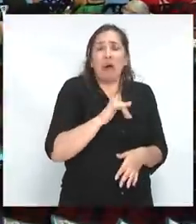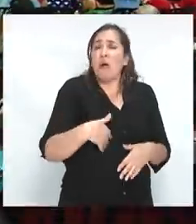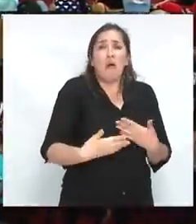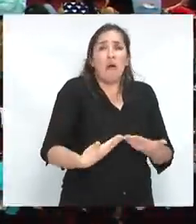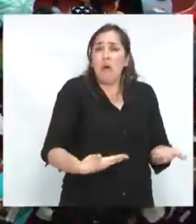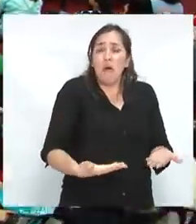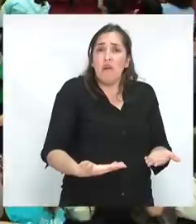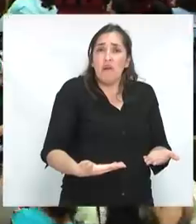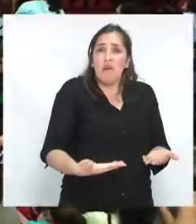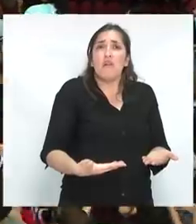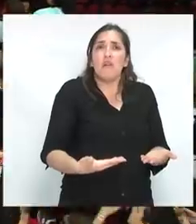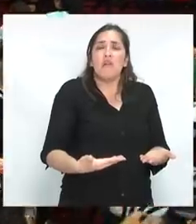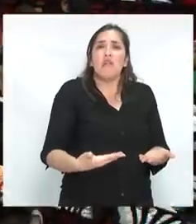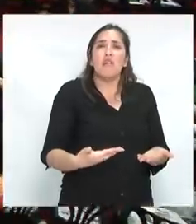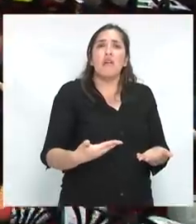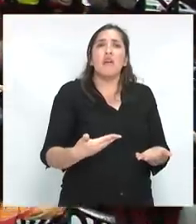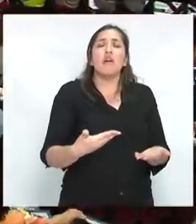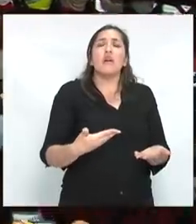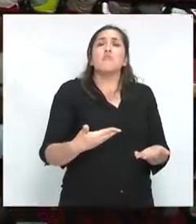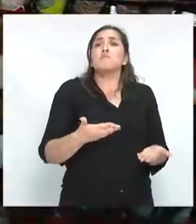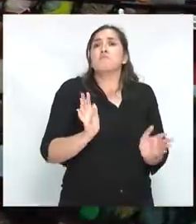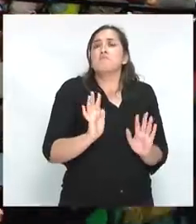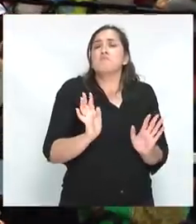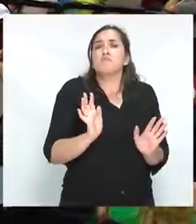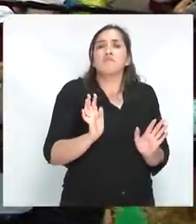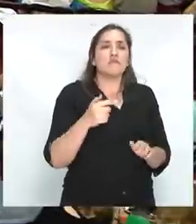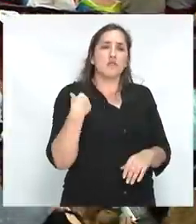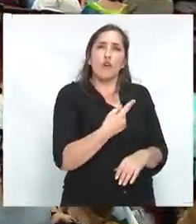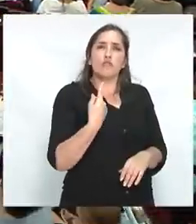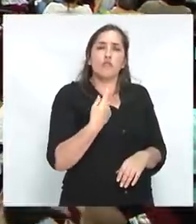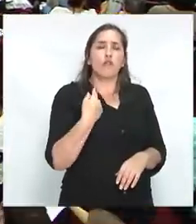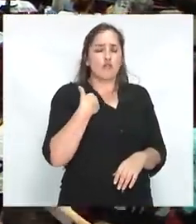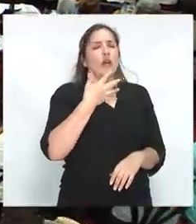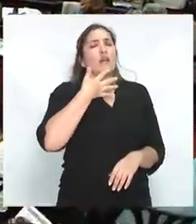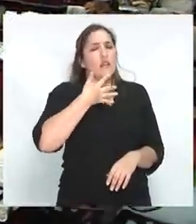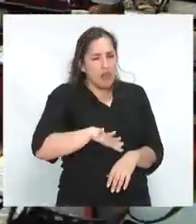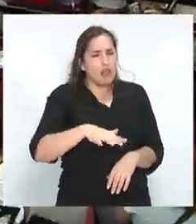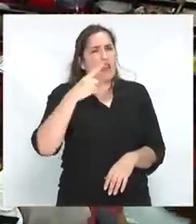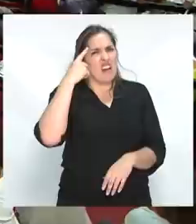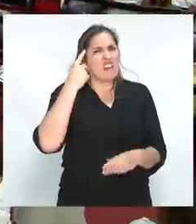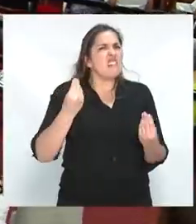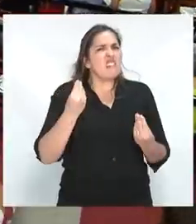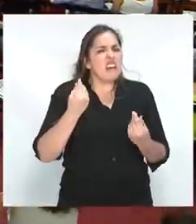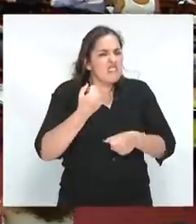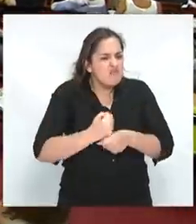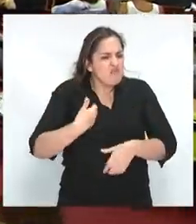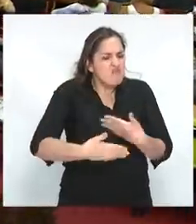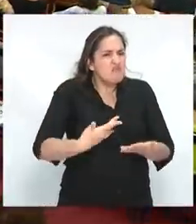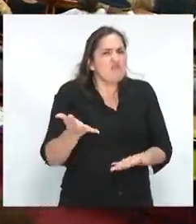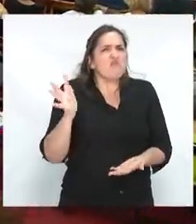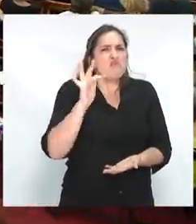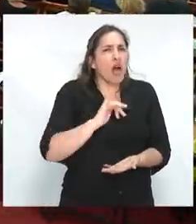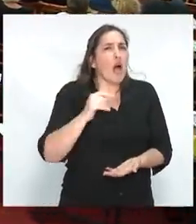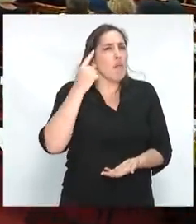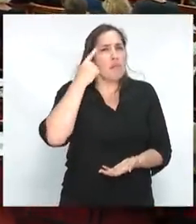es enraizado, no es cierto. Lo que hemos entendido y comprendido que es el sentido común es más